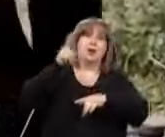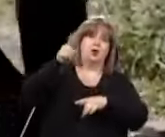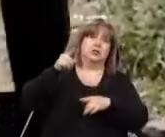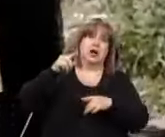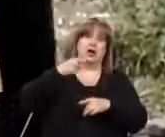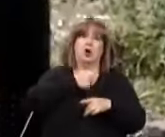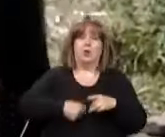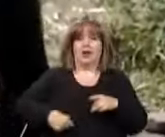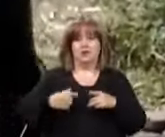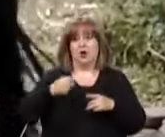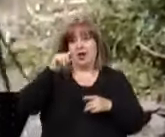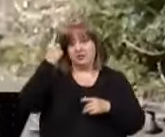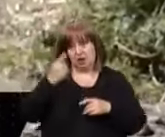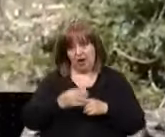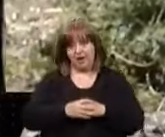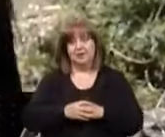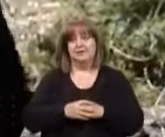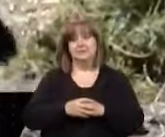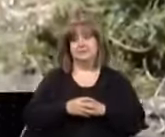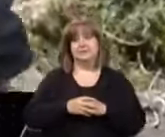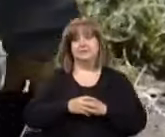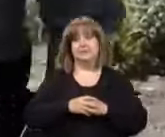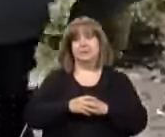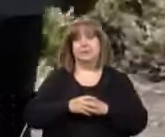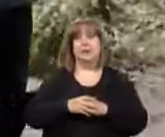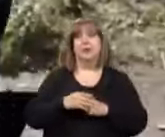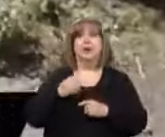su presidente fue citado al Congreso de la Nación para los próximos días. Claro, para dar explicaciones.